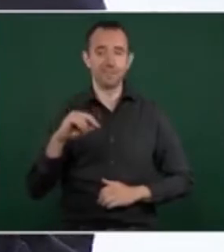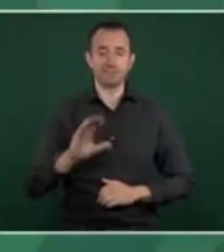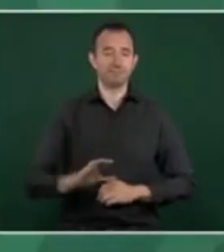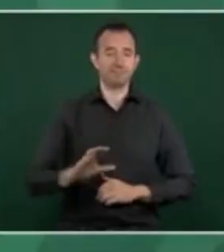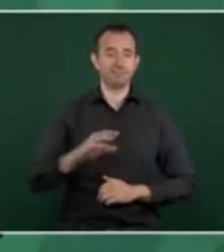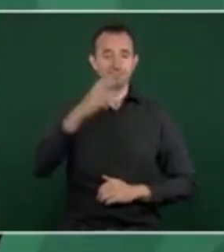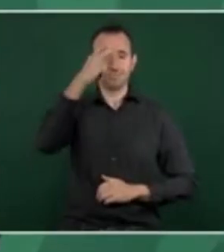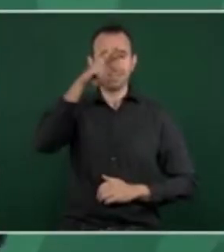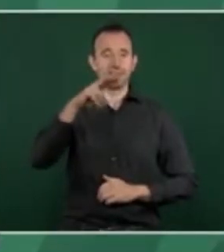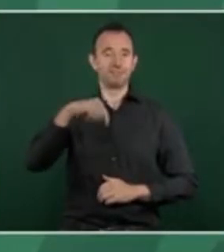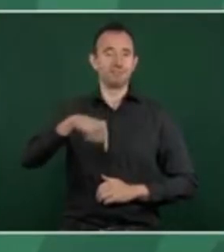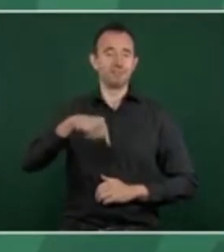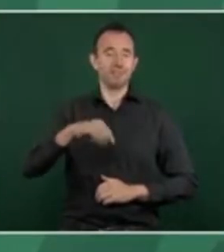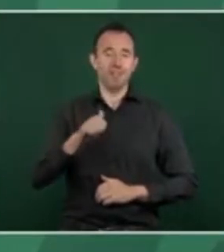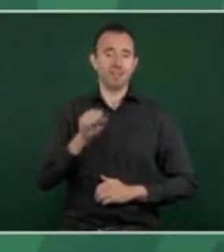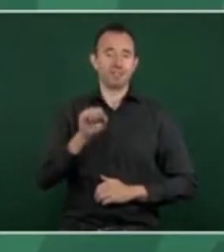¿En qué nos ayuda esto?